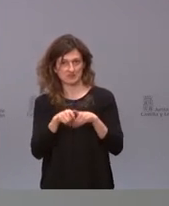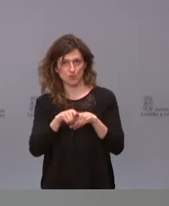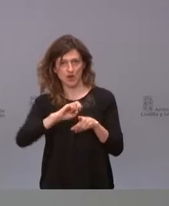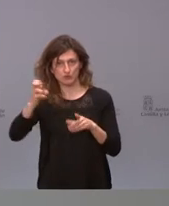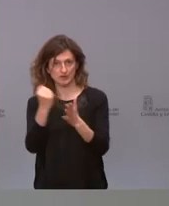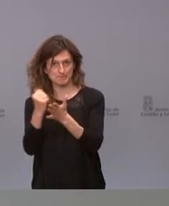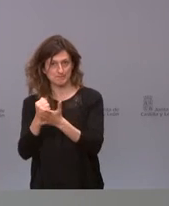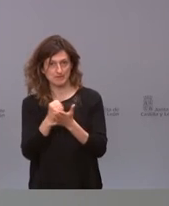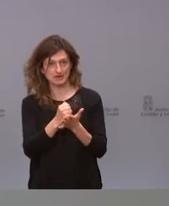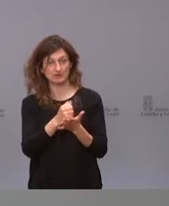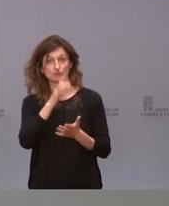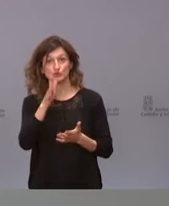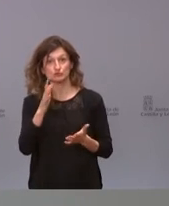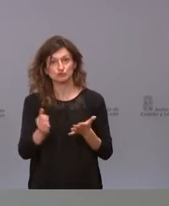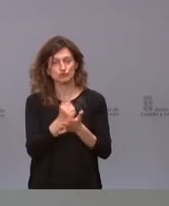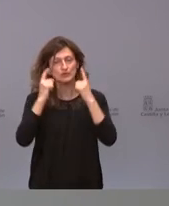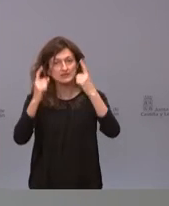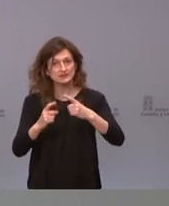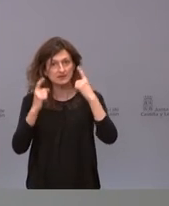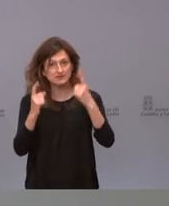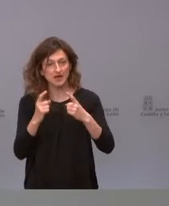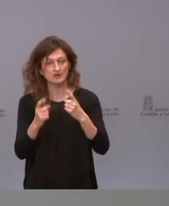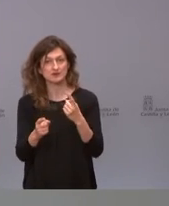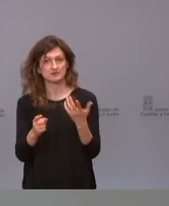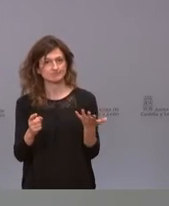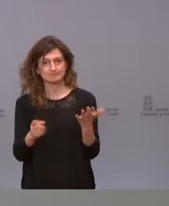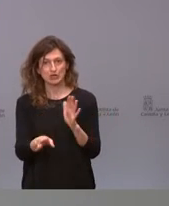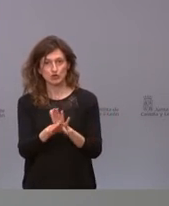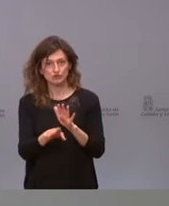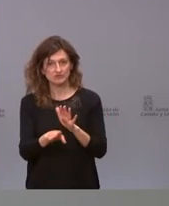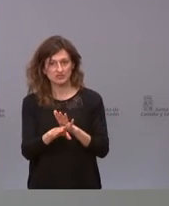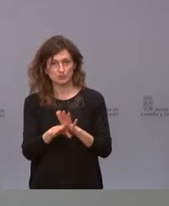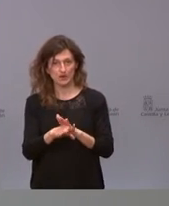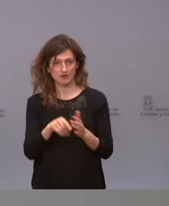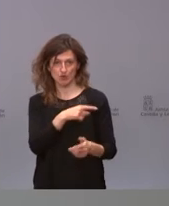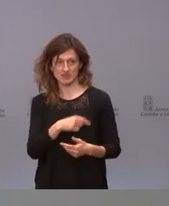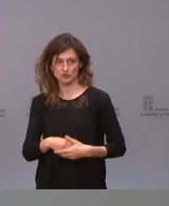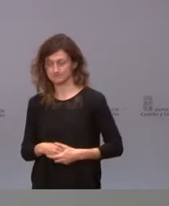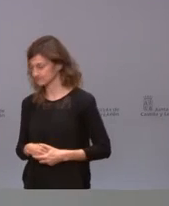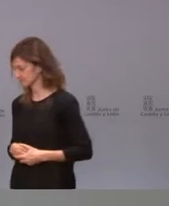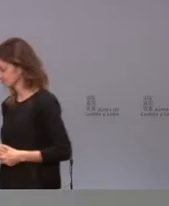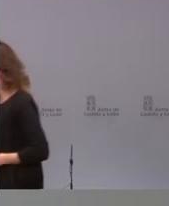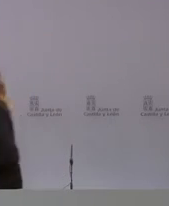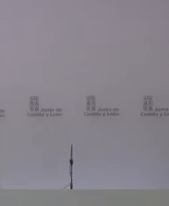evidentemente tenemos que intentar seguir adelante con ello. En cuanto a la situación epidemiológica